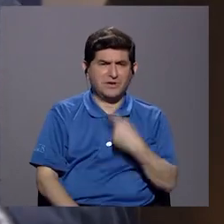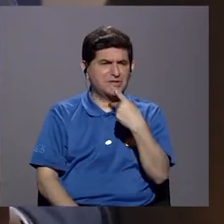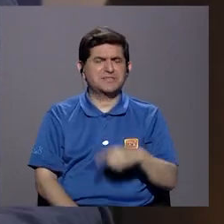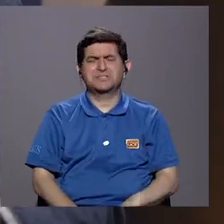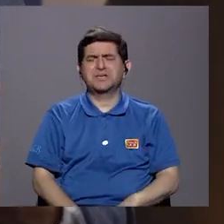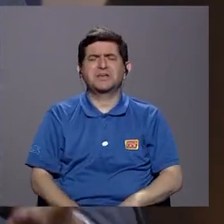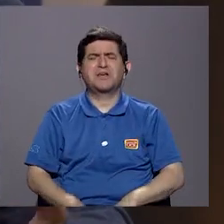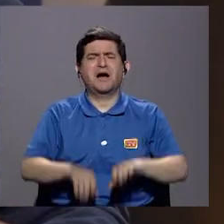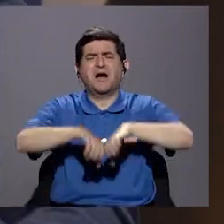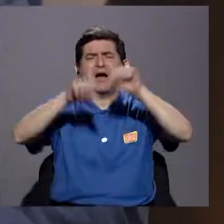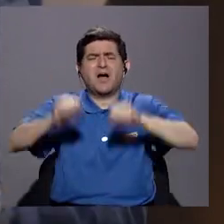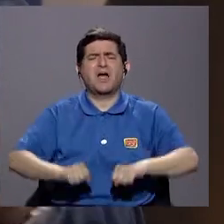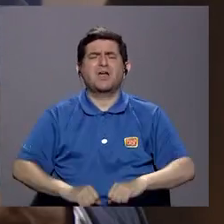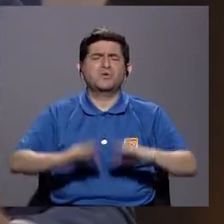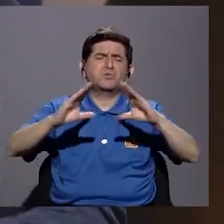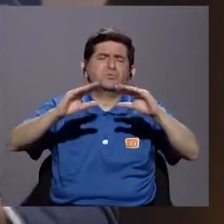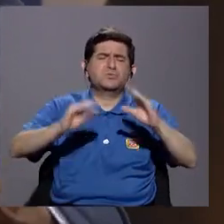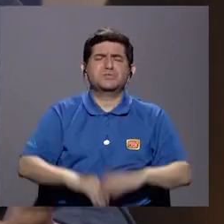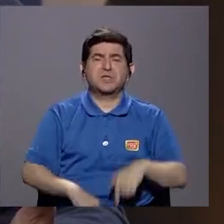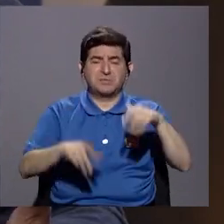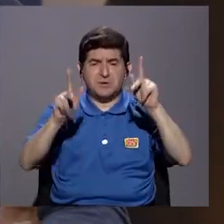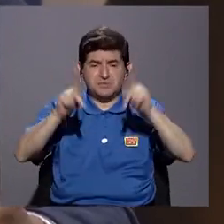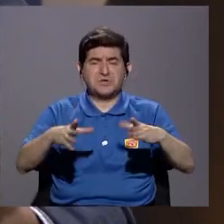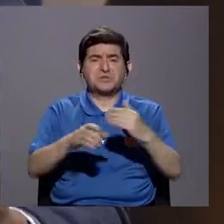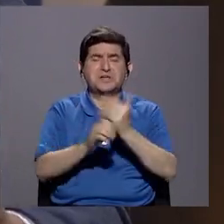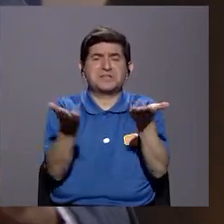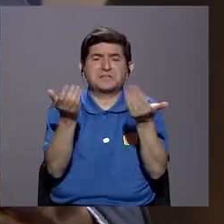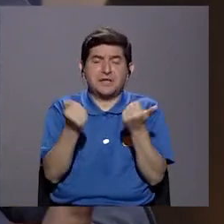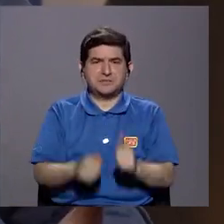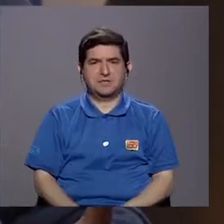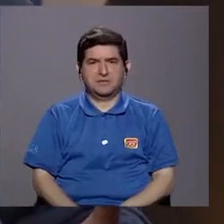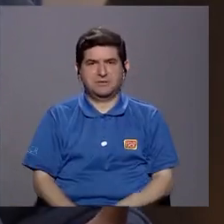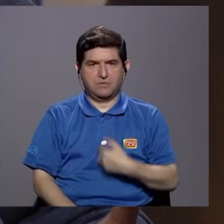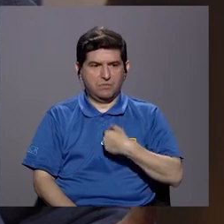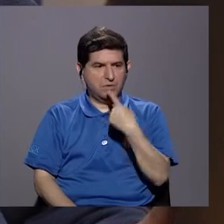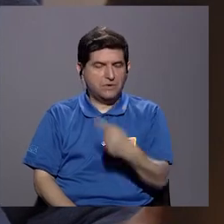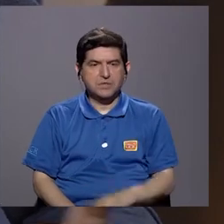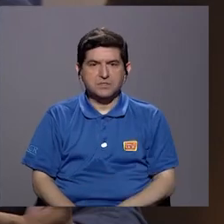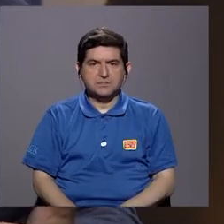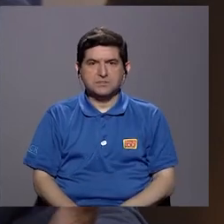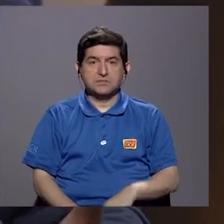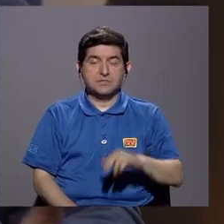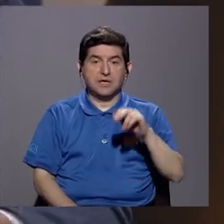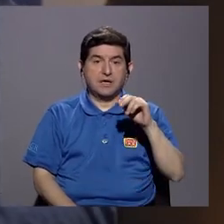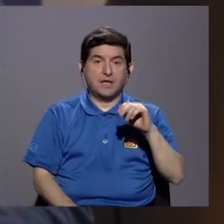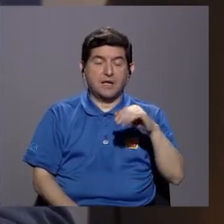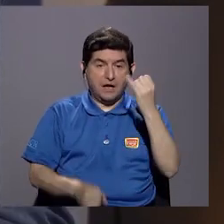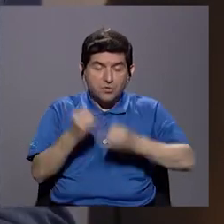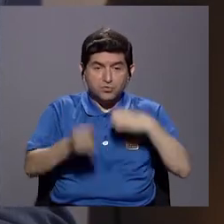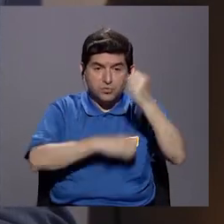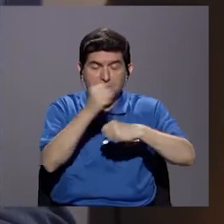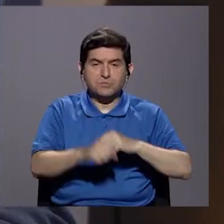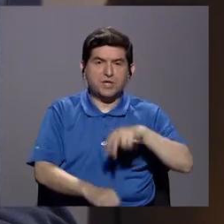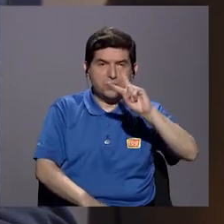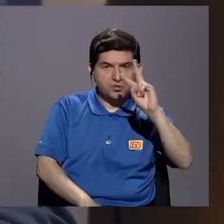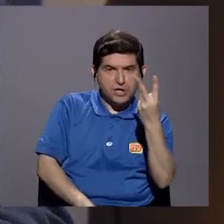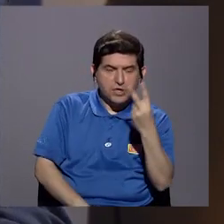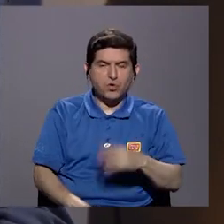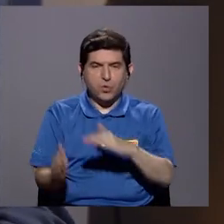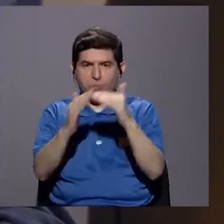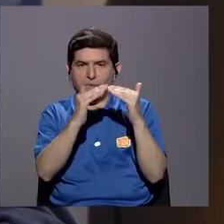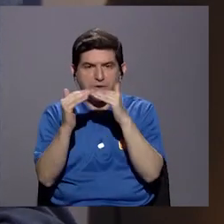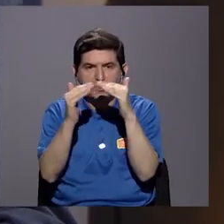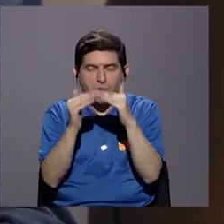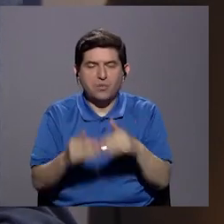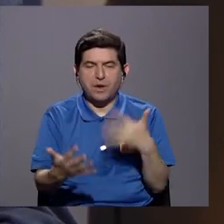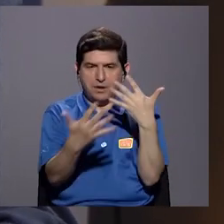dice, no, es que el sistema es muy suavecito, aquí no metemos a nadie, aquí todo el mundo hace lo que quiere. Y uno dice, pero por Dios, en los últimos 10 años hemos duplicado la población penal. No es